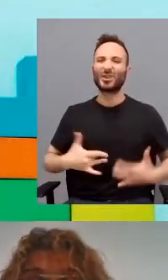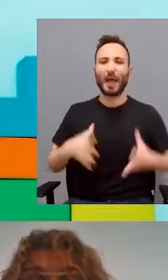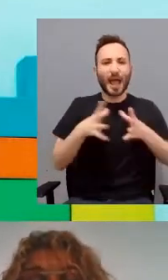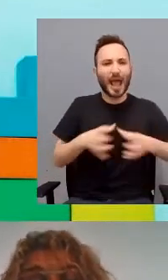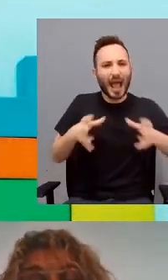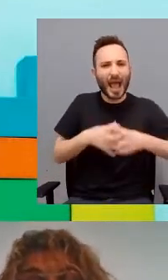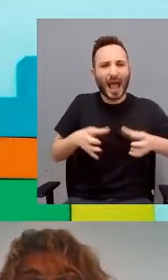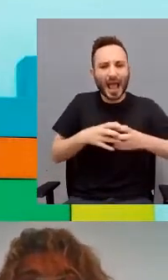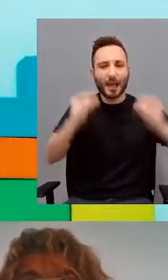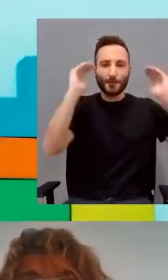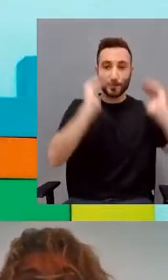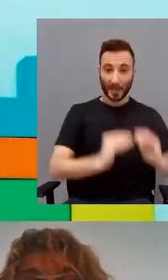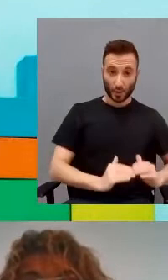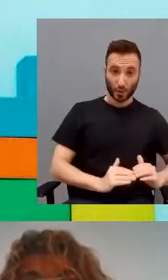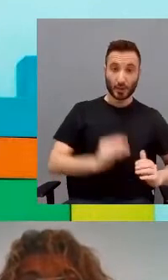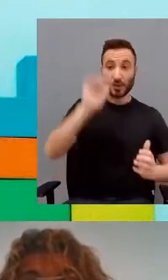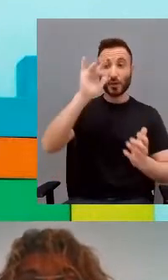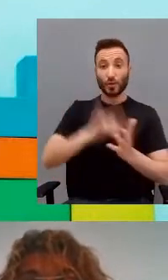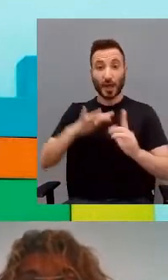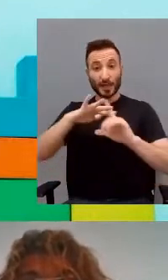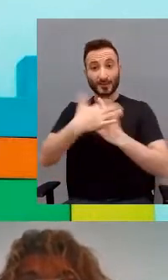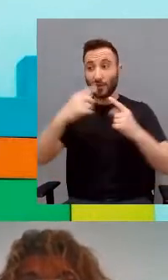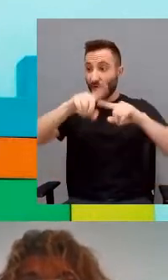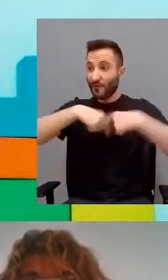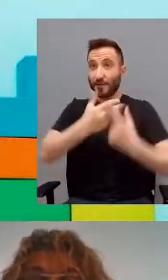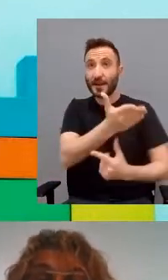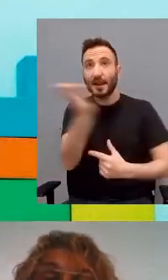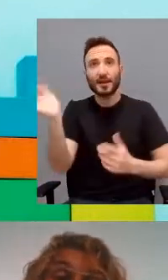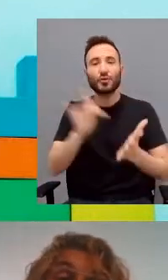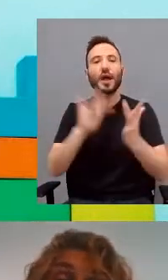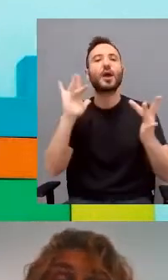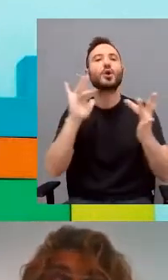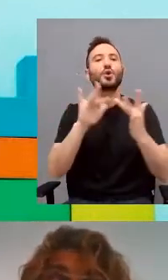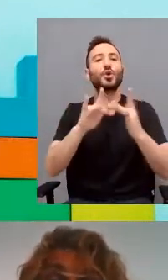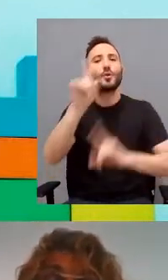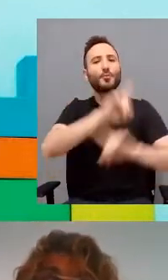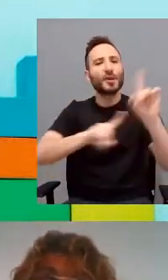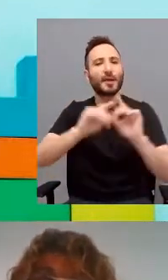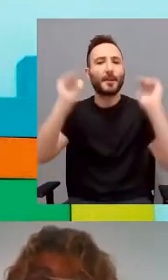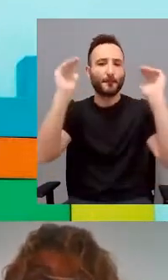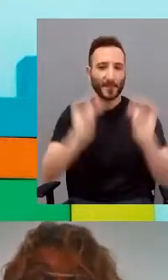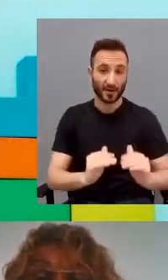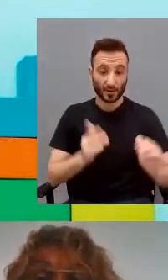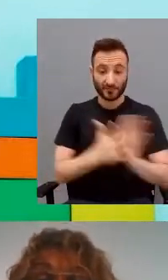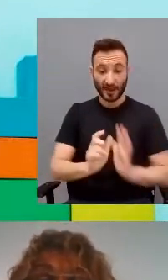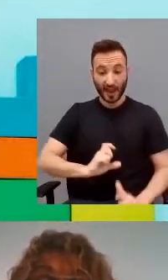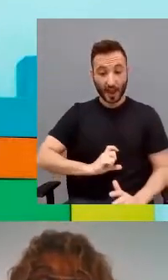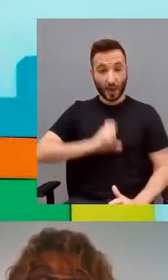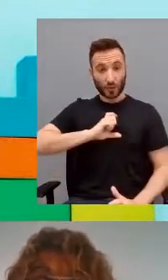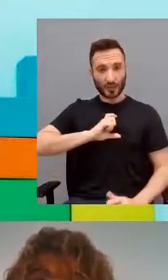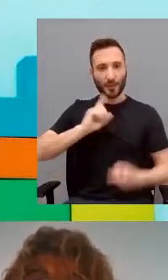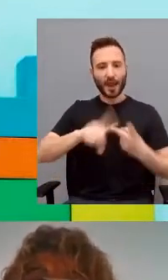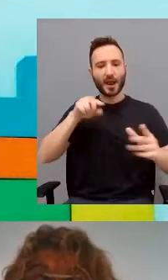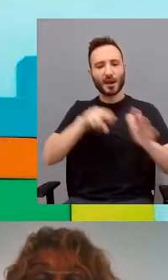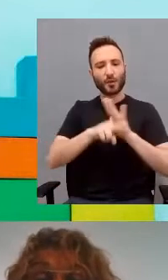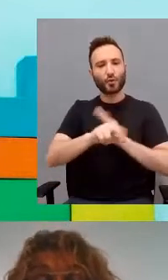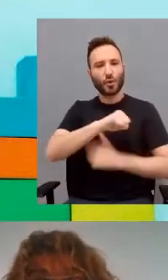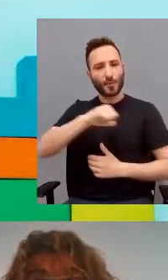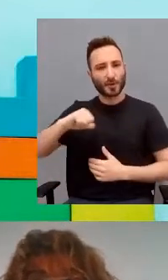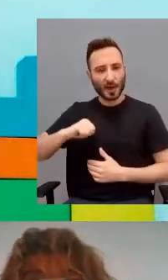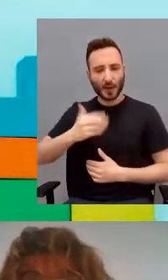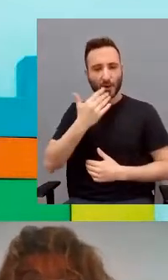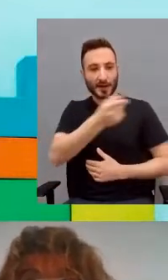ansiosa según ellos y en el contexto familiar menos problemas emocionales. Es decir, cuanto más autoestima, más recursos personales tanto